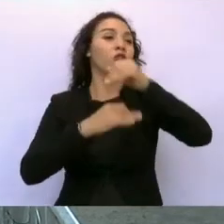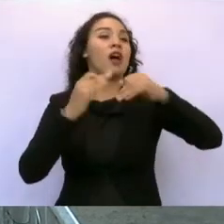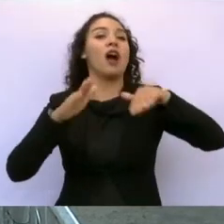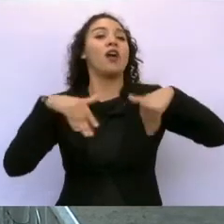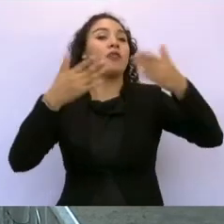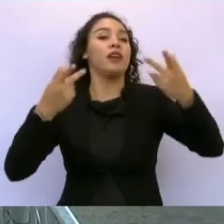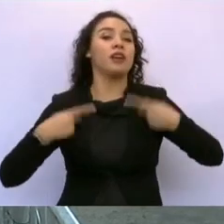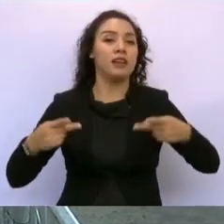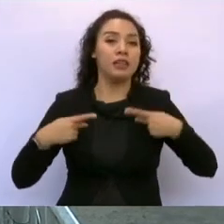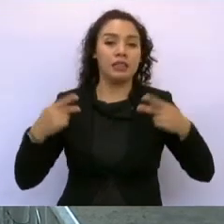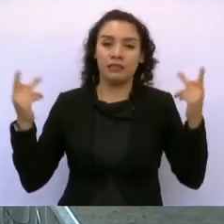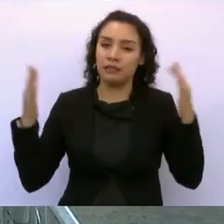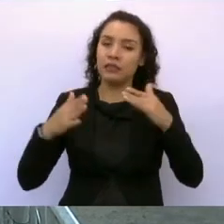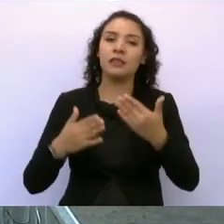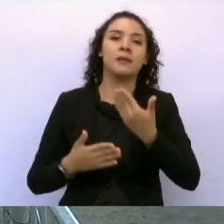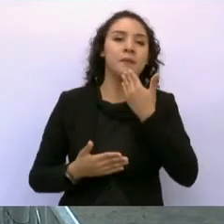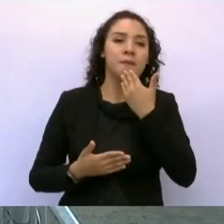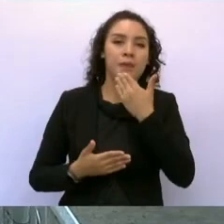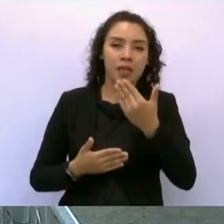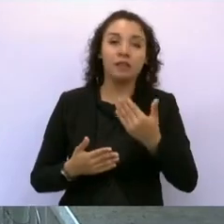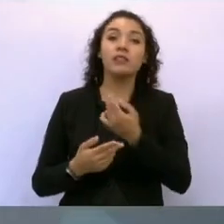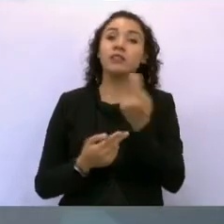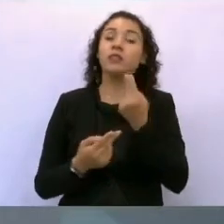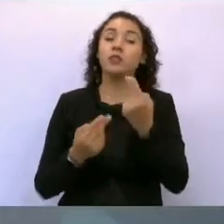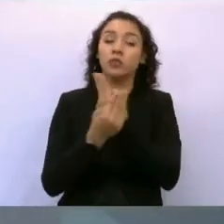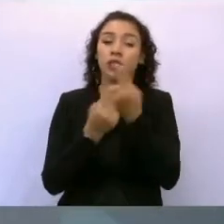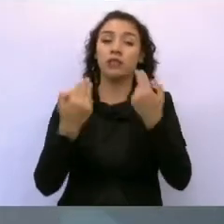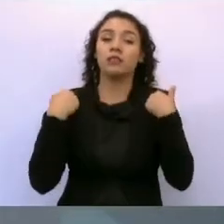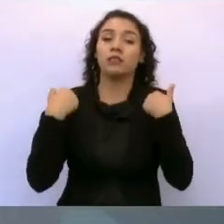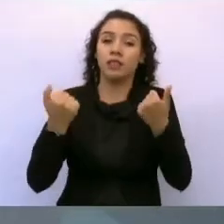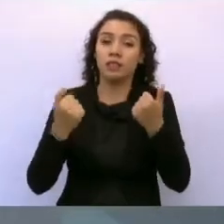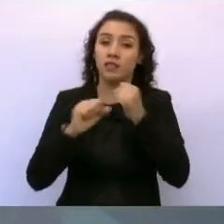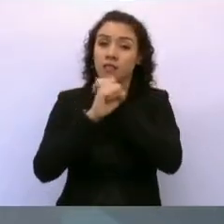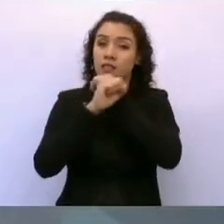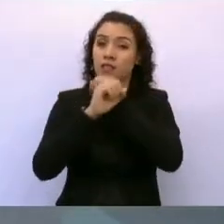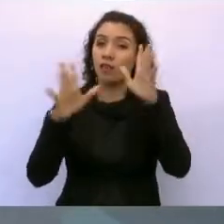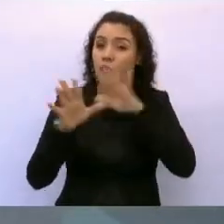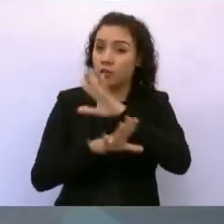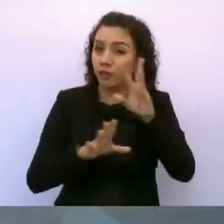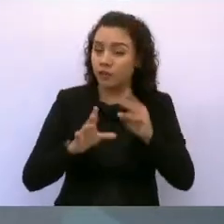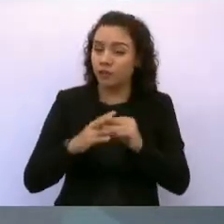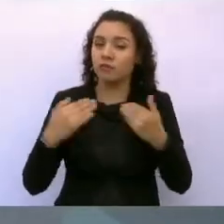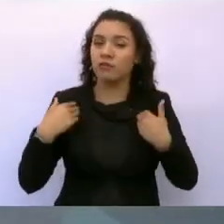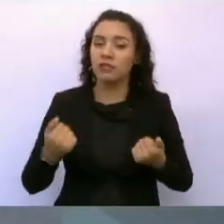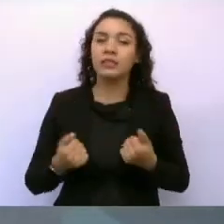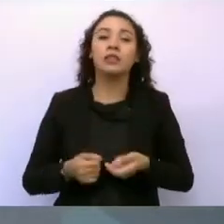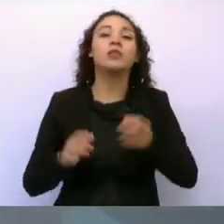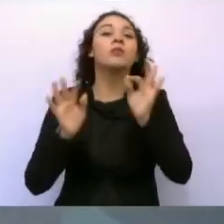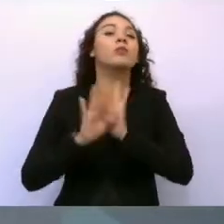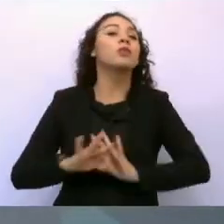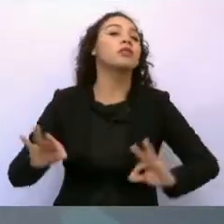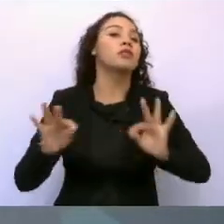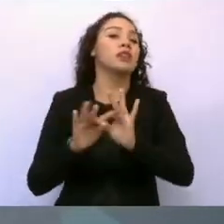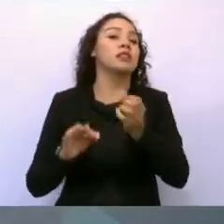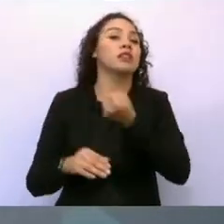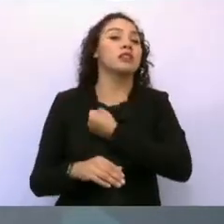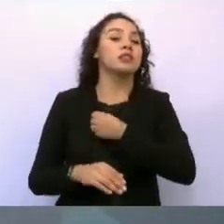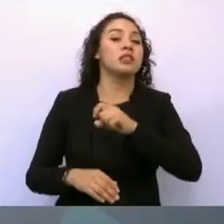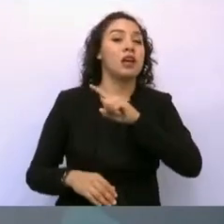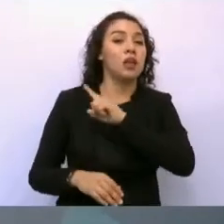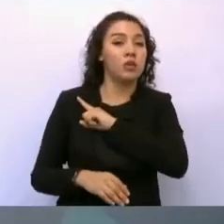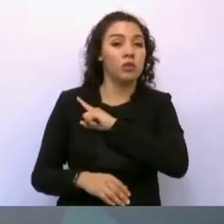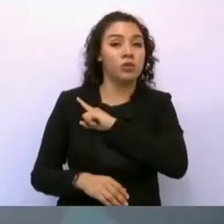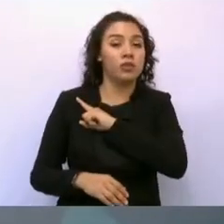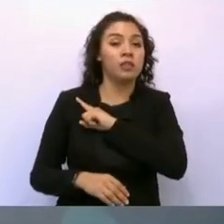general, debemos tener claro, muy en claro, que la salud es un asunto